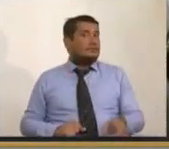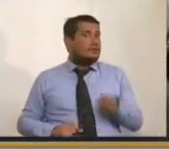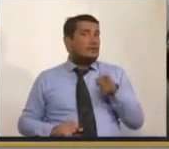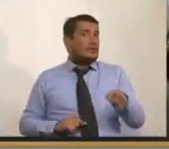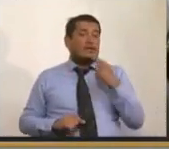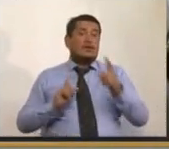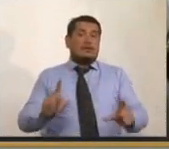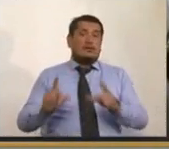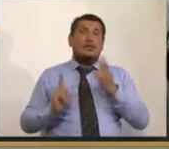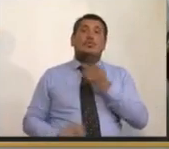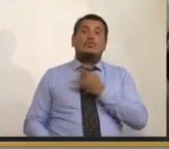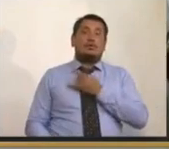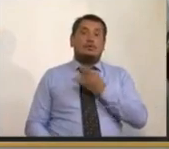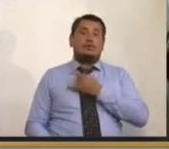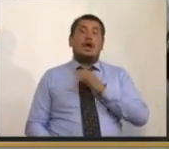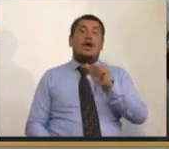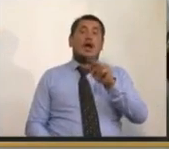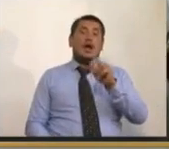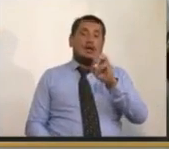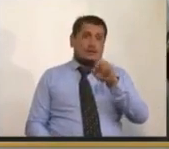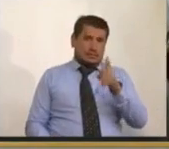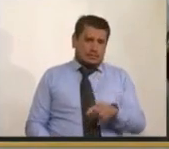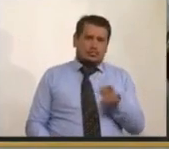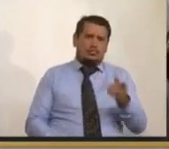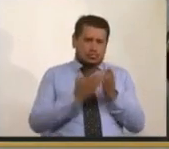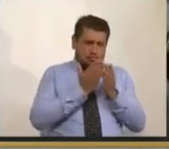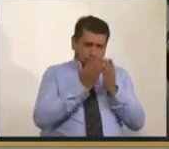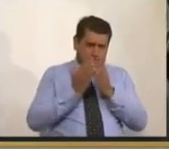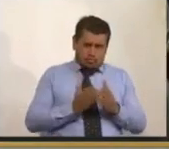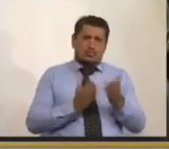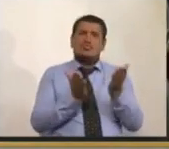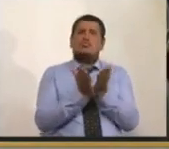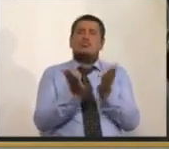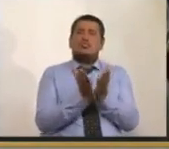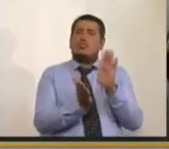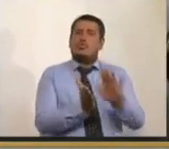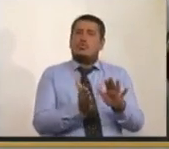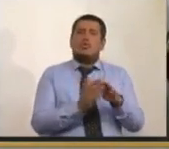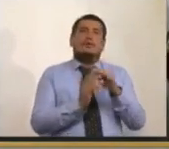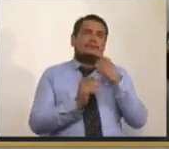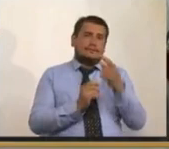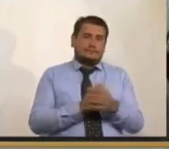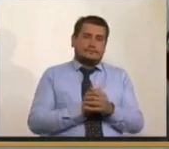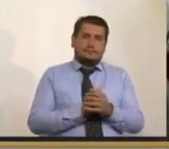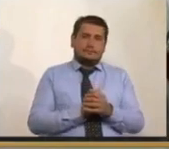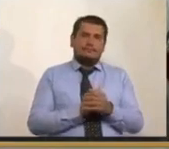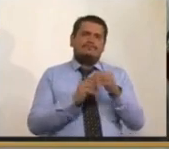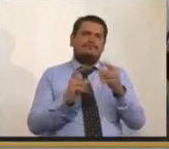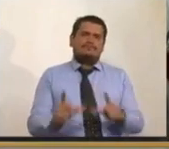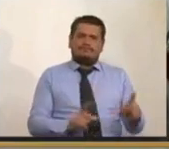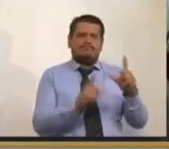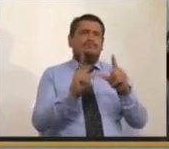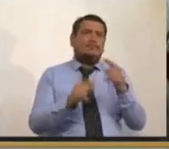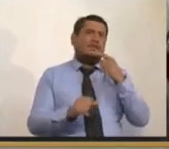graduado en la Universidad de los Andes, con un estudio de educación de por grado en la Universidad